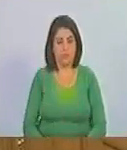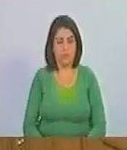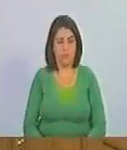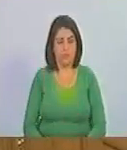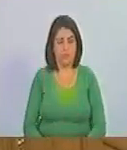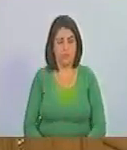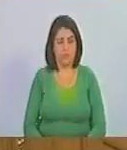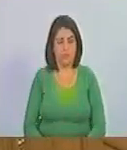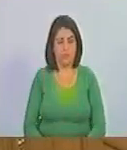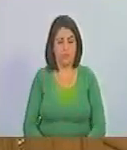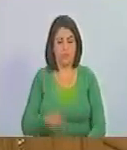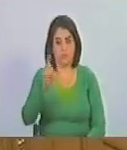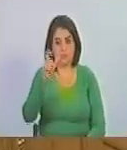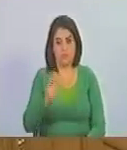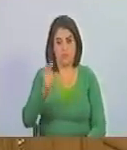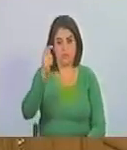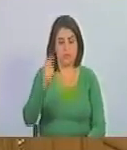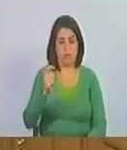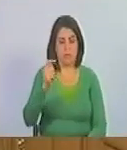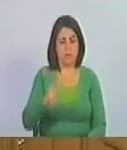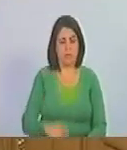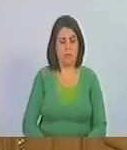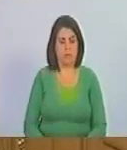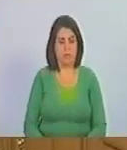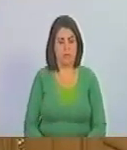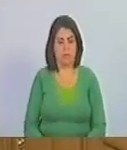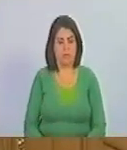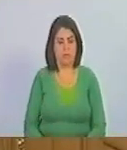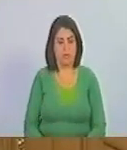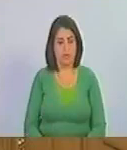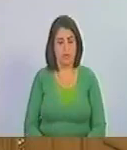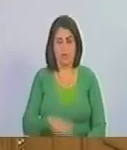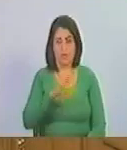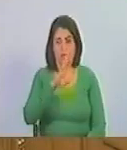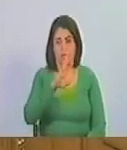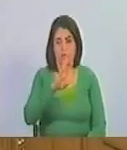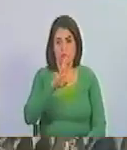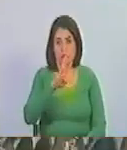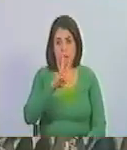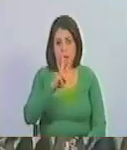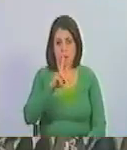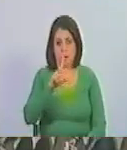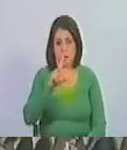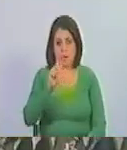Voy a dejar en el derecho de palabra al diputado Vladimir Miró.